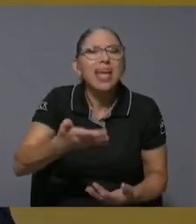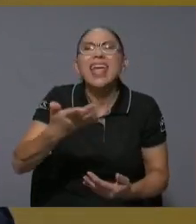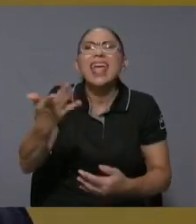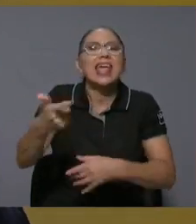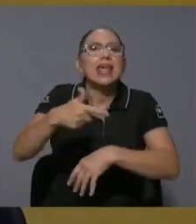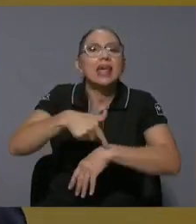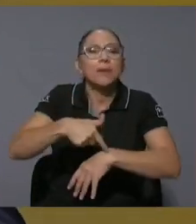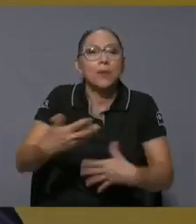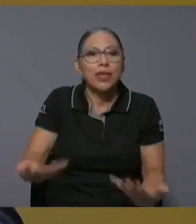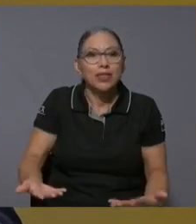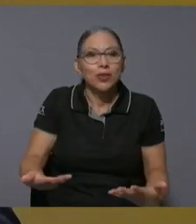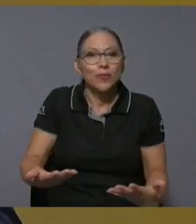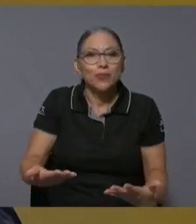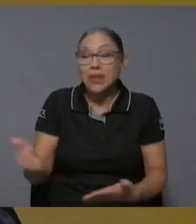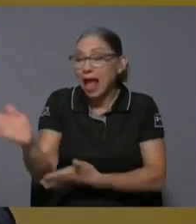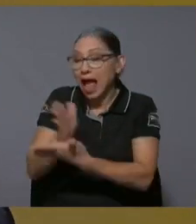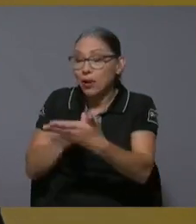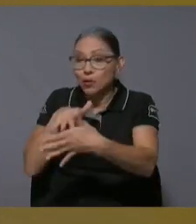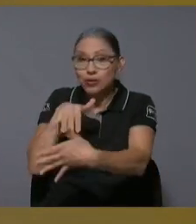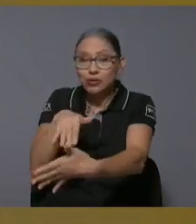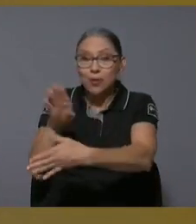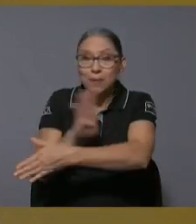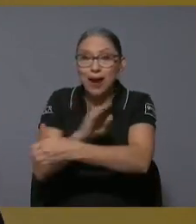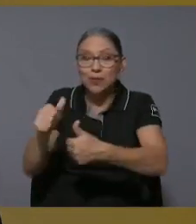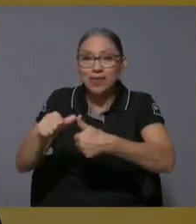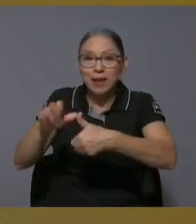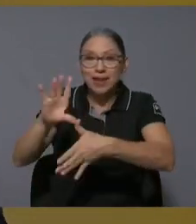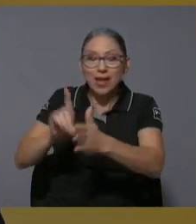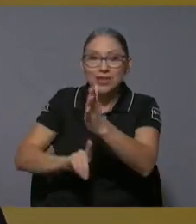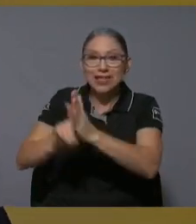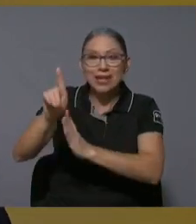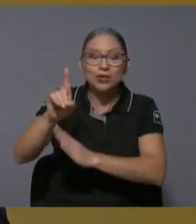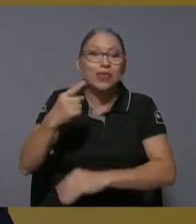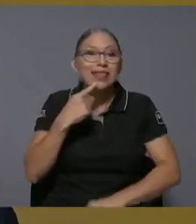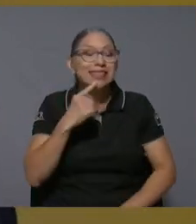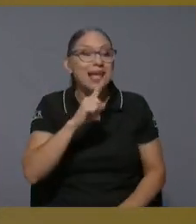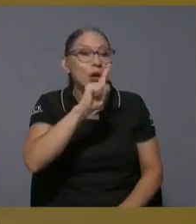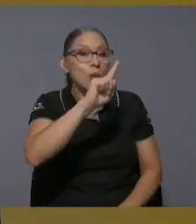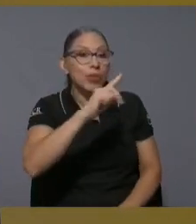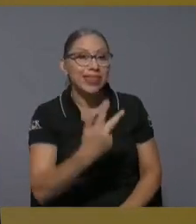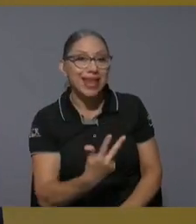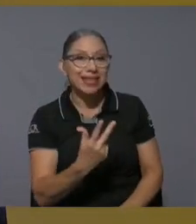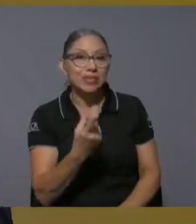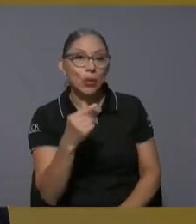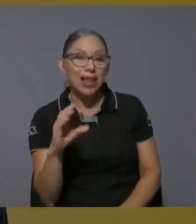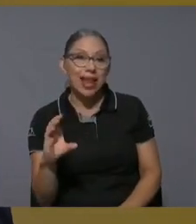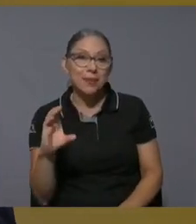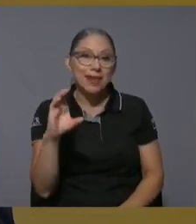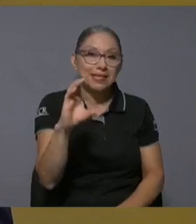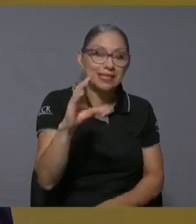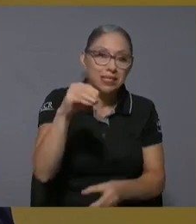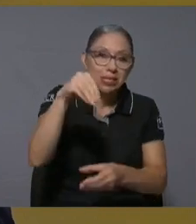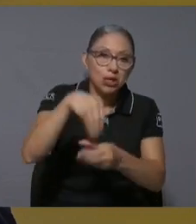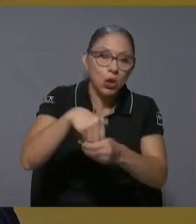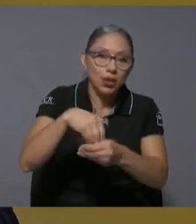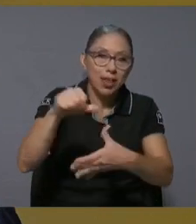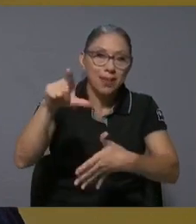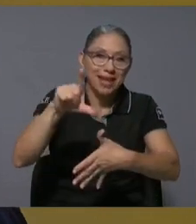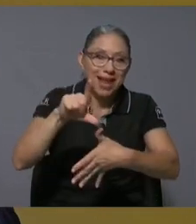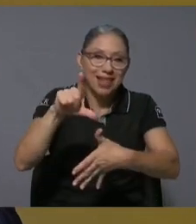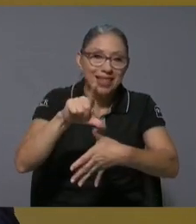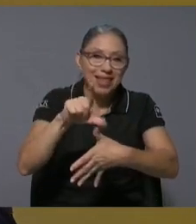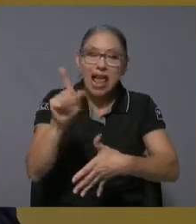algunos estudios del Banco Interamericano de Desarrollo estiman que un tercio de la inversión que realiza toda América Latina no es